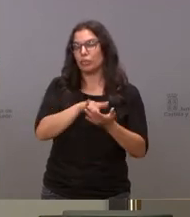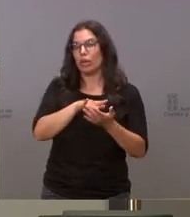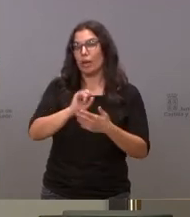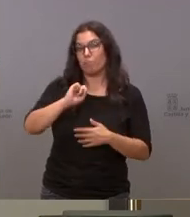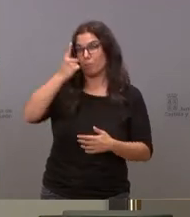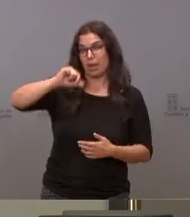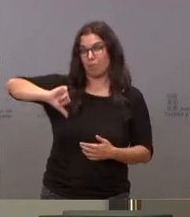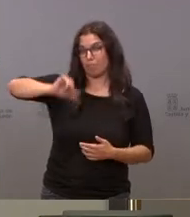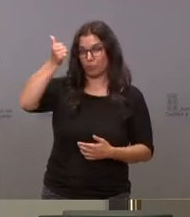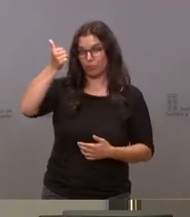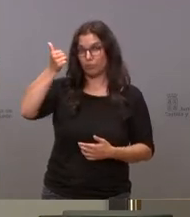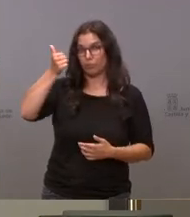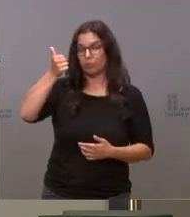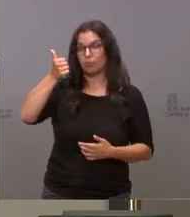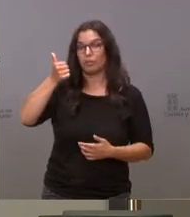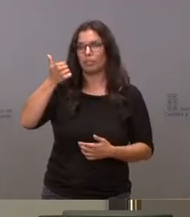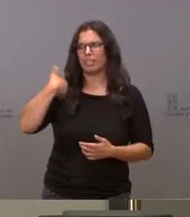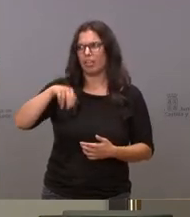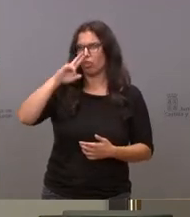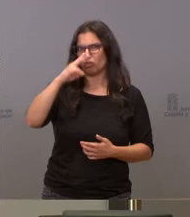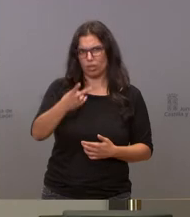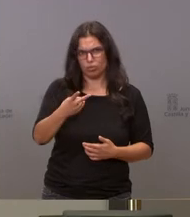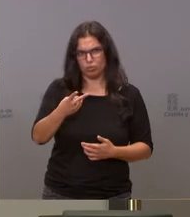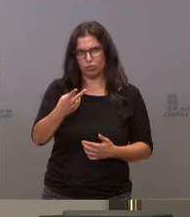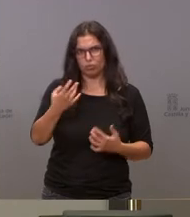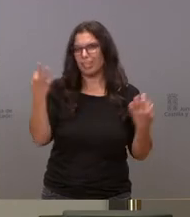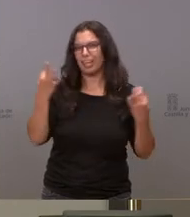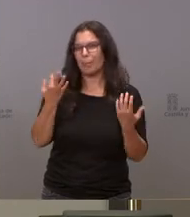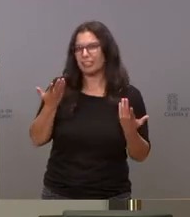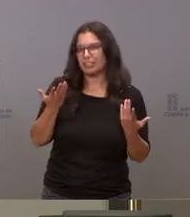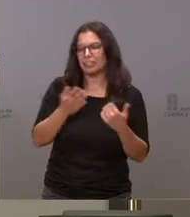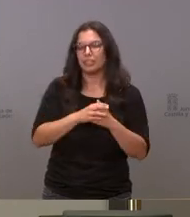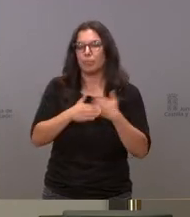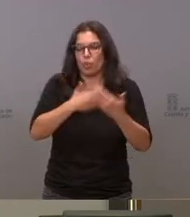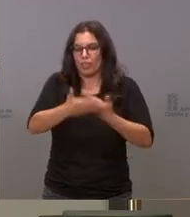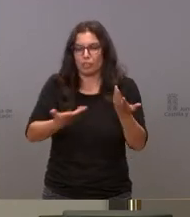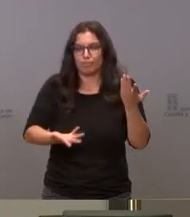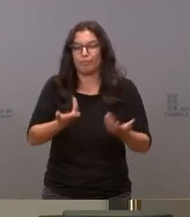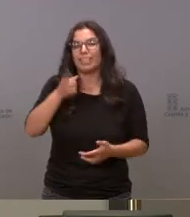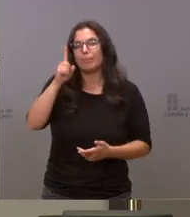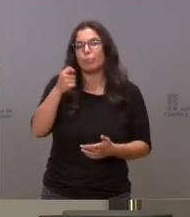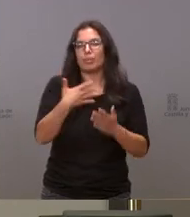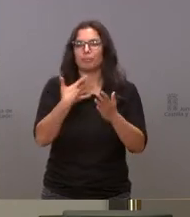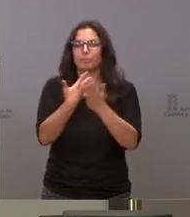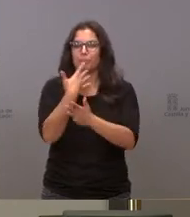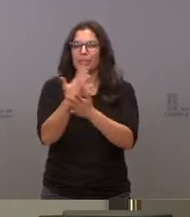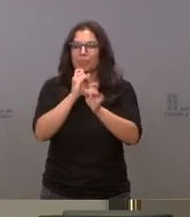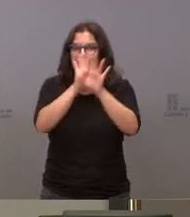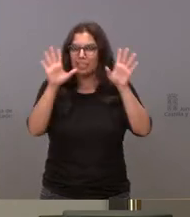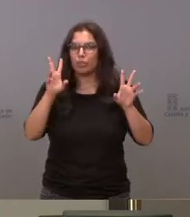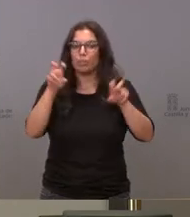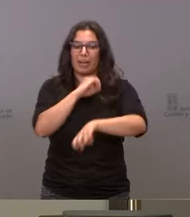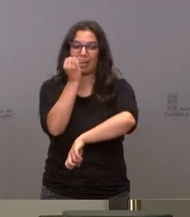aprobó el proyecto de ley y va para dos años que está pasando con esa ley y luego se nos podría aclarar un poquito el registro